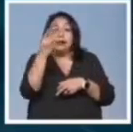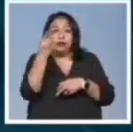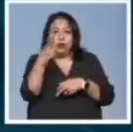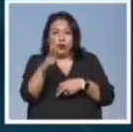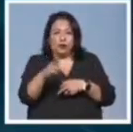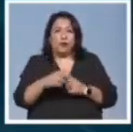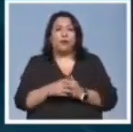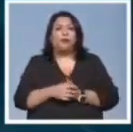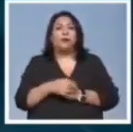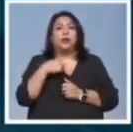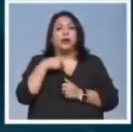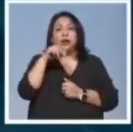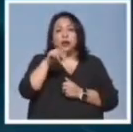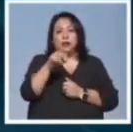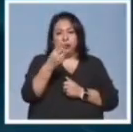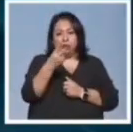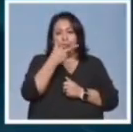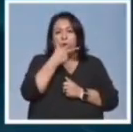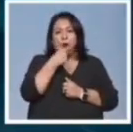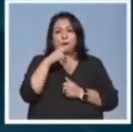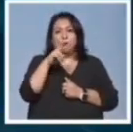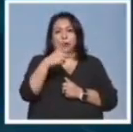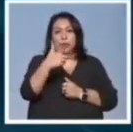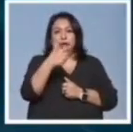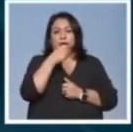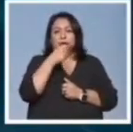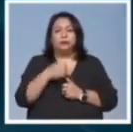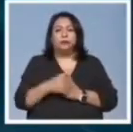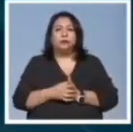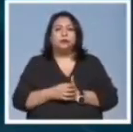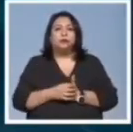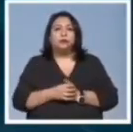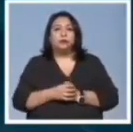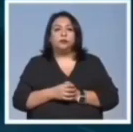noviembre. Noticias 22, Víctor Gaspar.